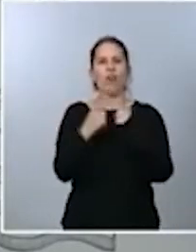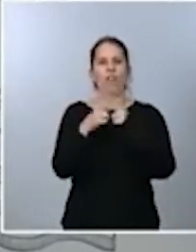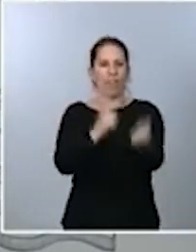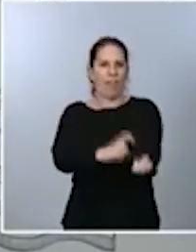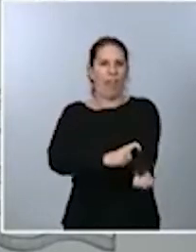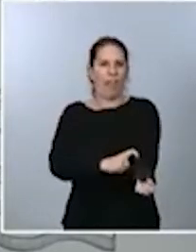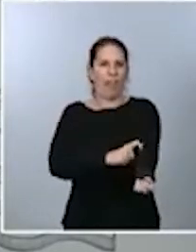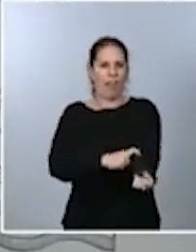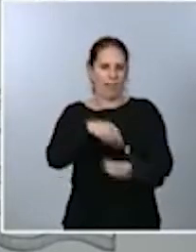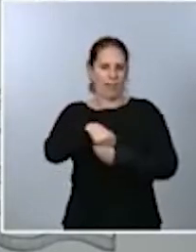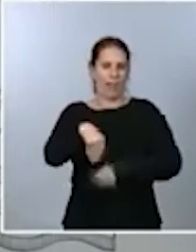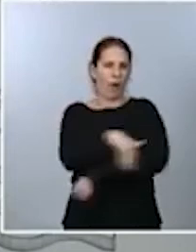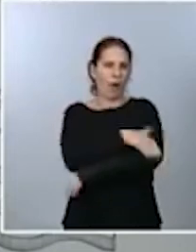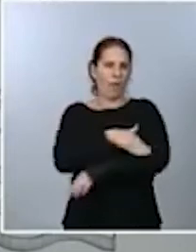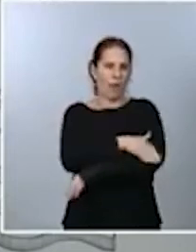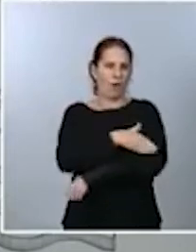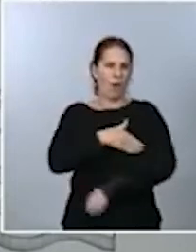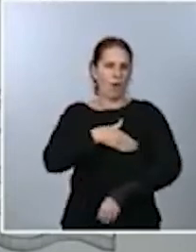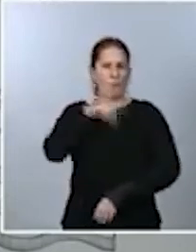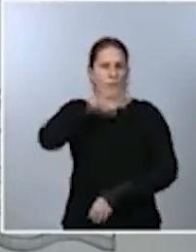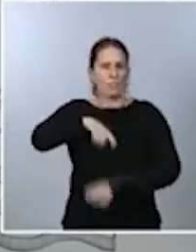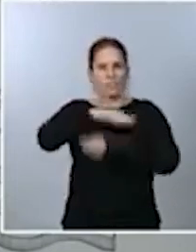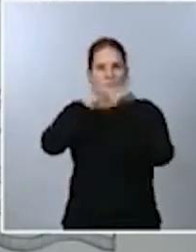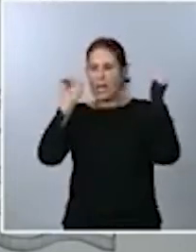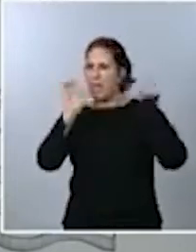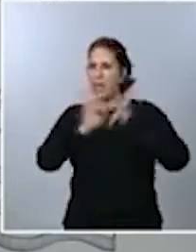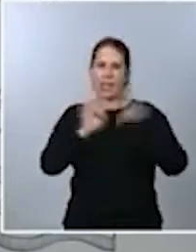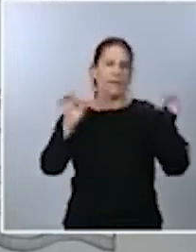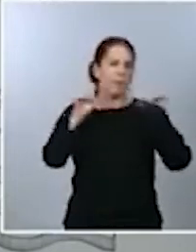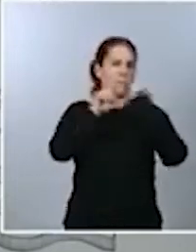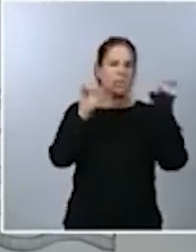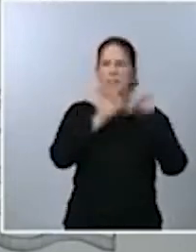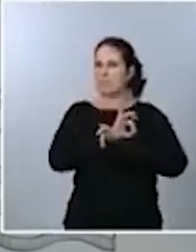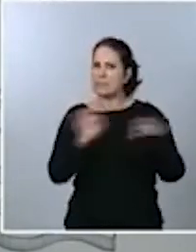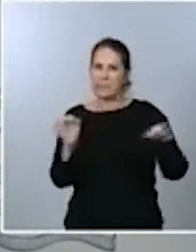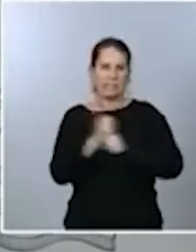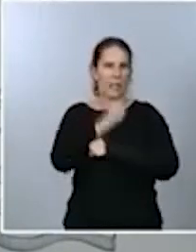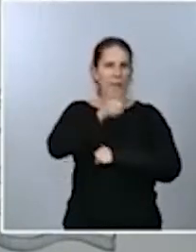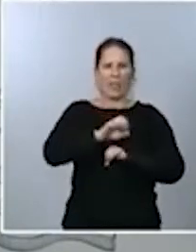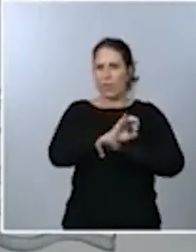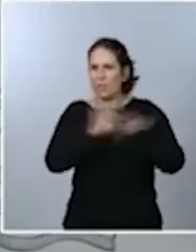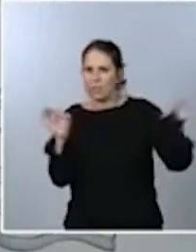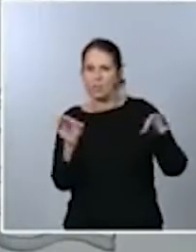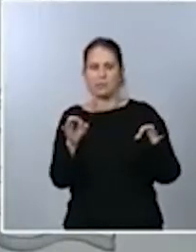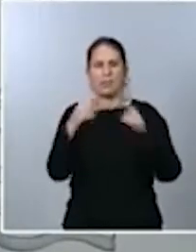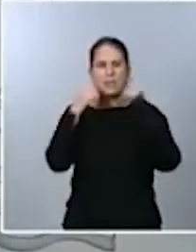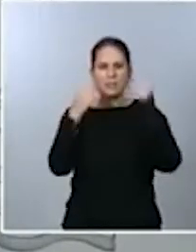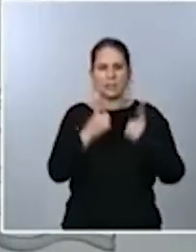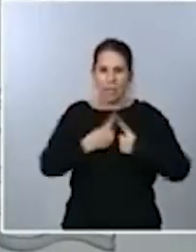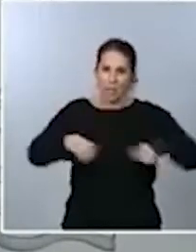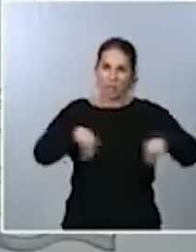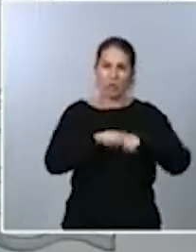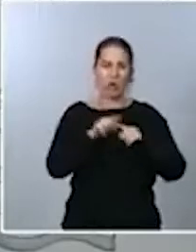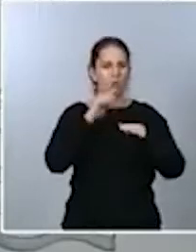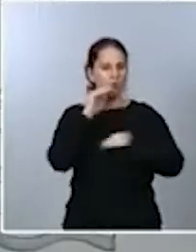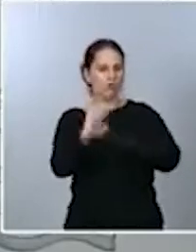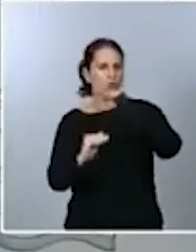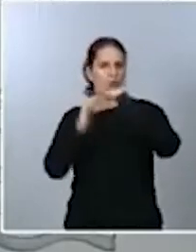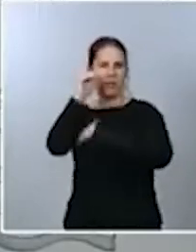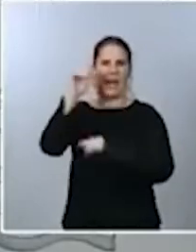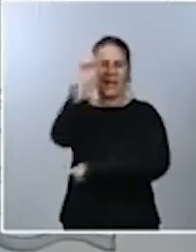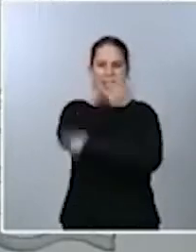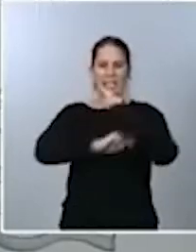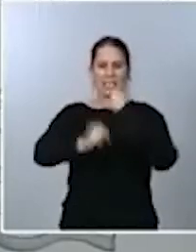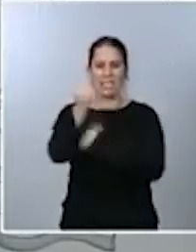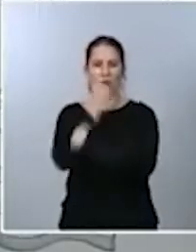que ninguna persona se quede atrás, ninguna empresa, ningún trabajador, y que podamos todos salir de esta situación de crisis económica provocada por la